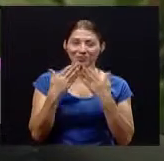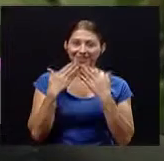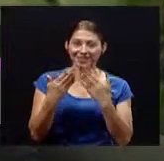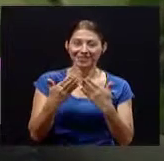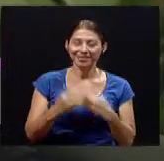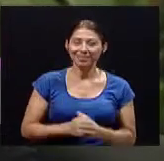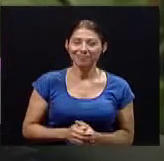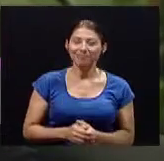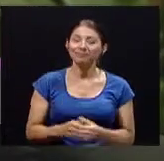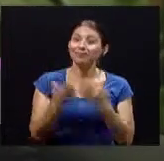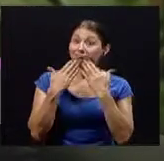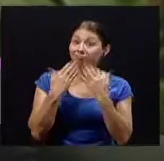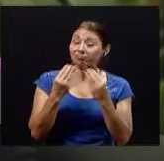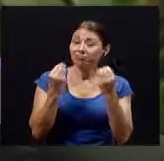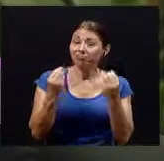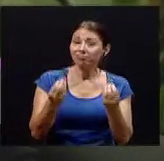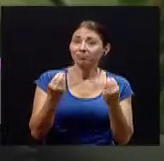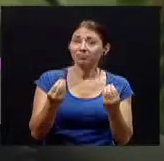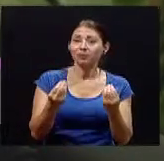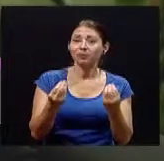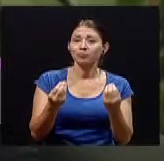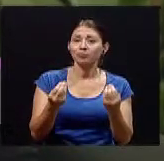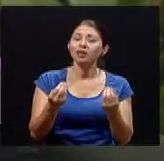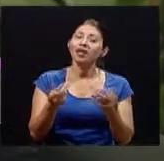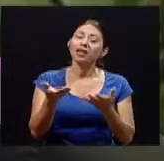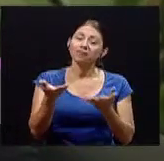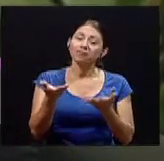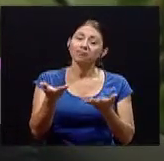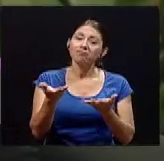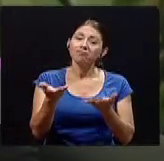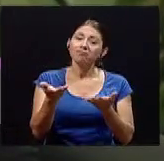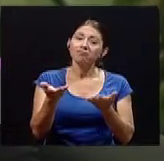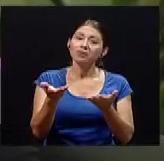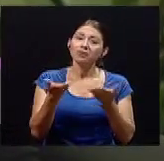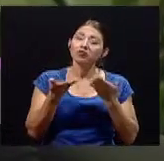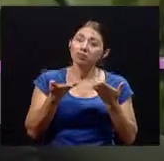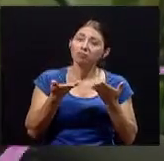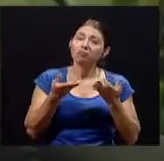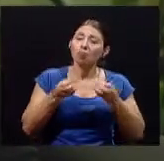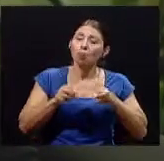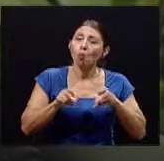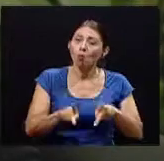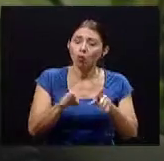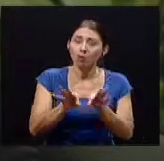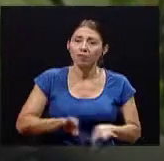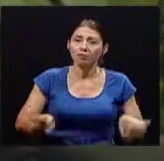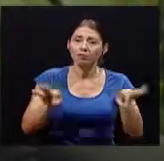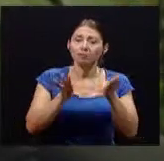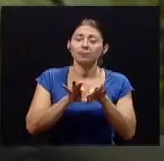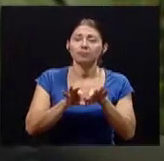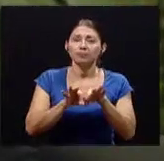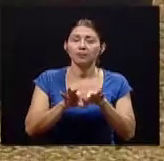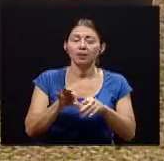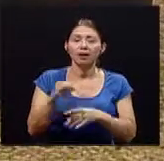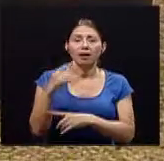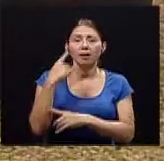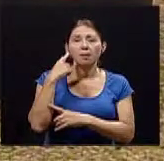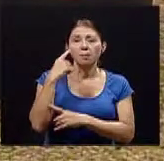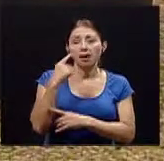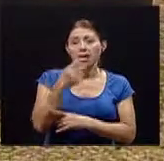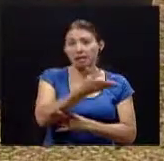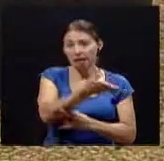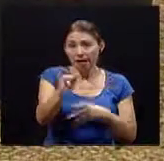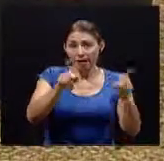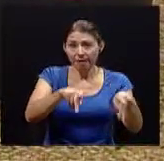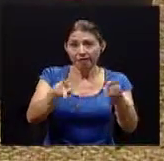momento importante para la gente para que haga conciencia sobre su postura Muchísimas gracias